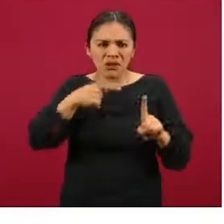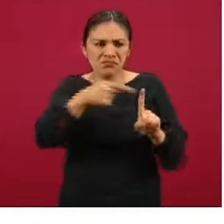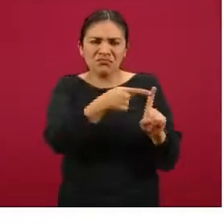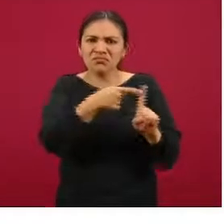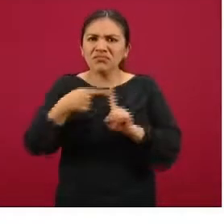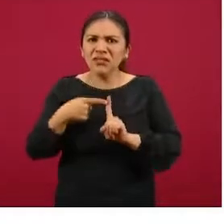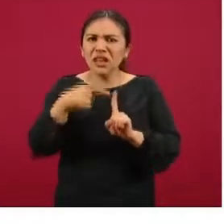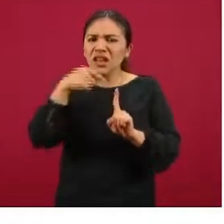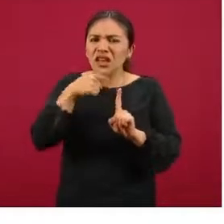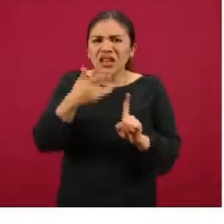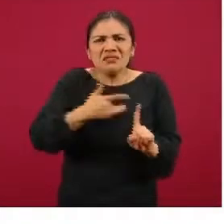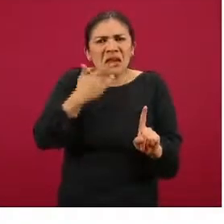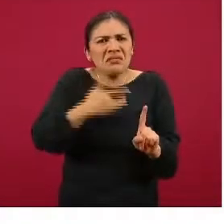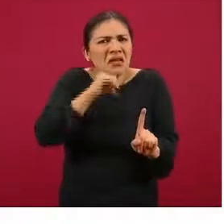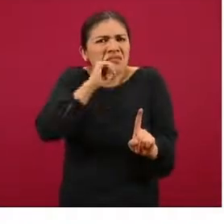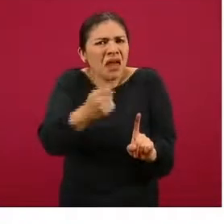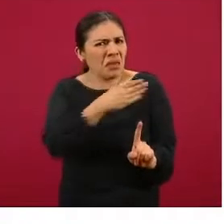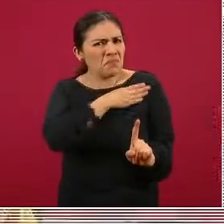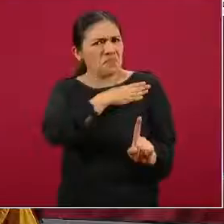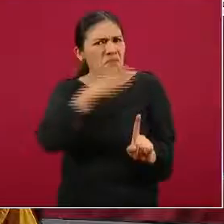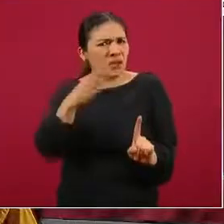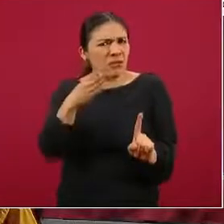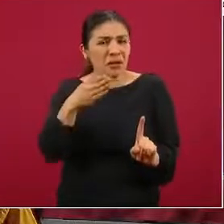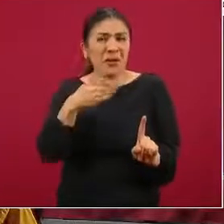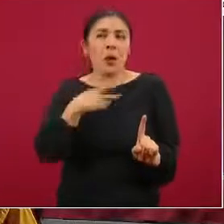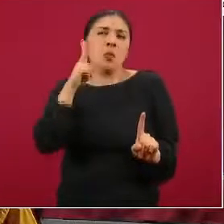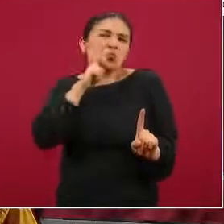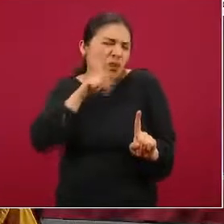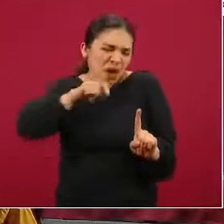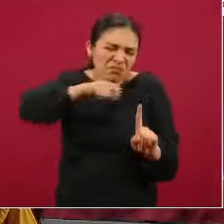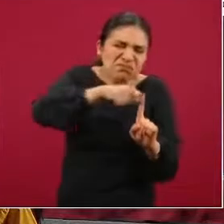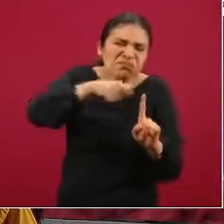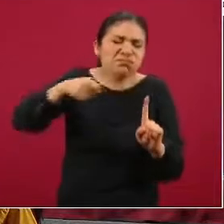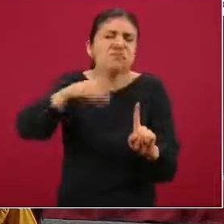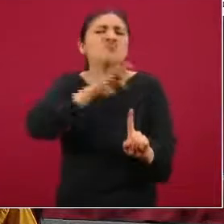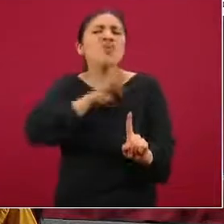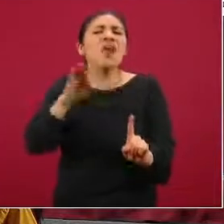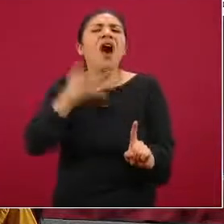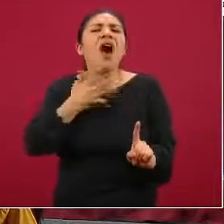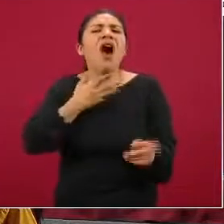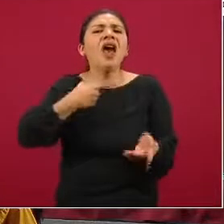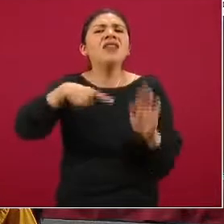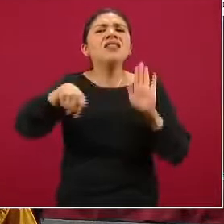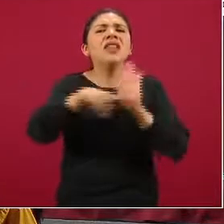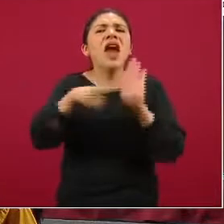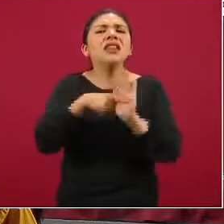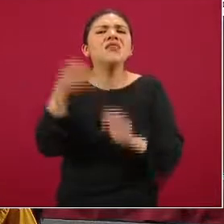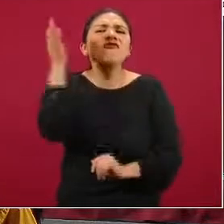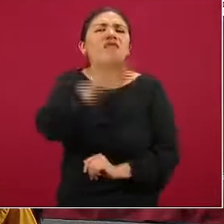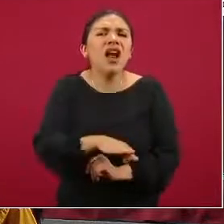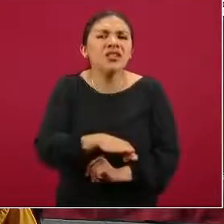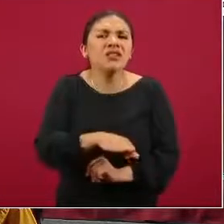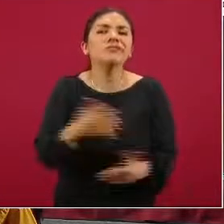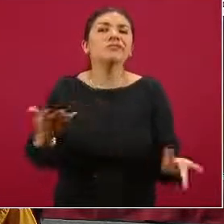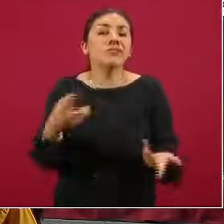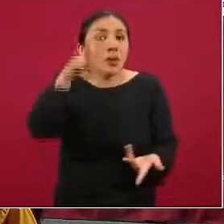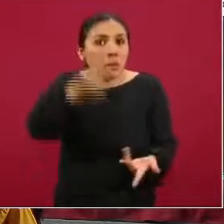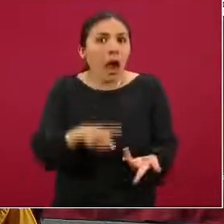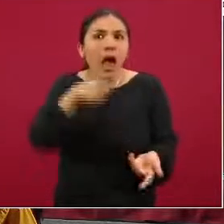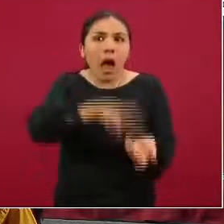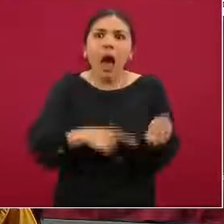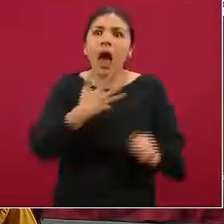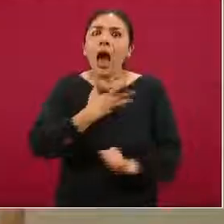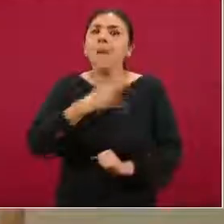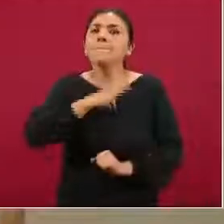que no tiene síntomas, la posibilidad de tener un falso negativo, es decir, que salga negativo y que realmente esté el virus